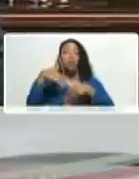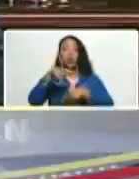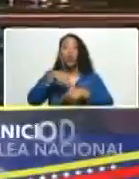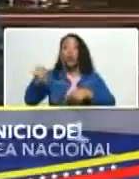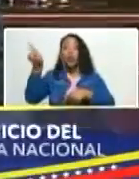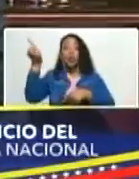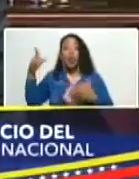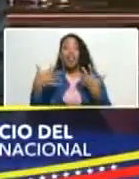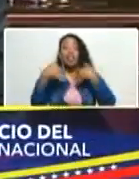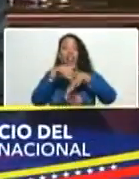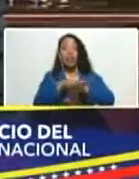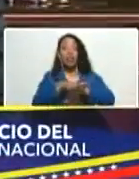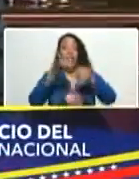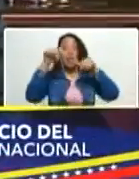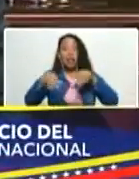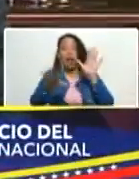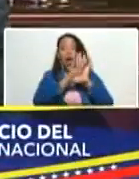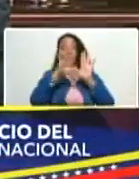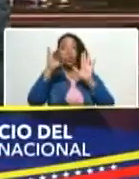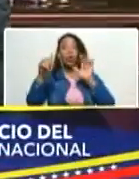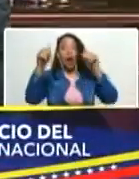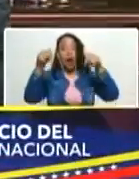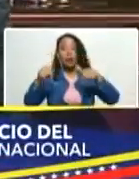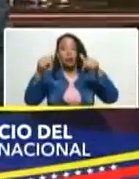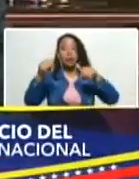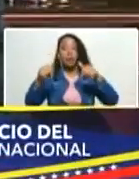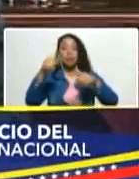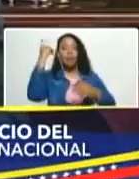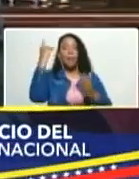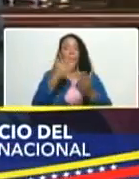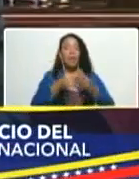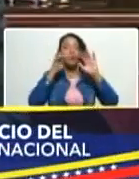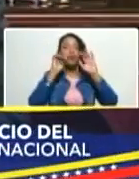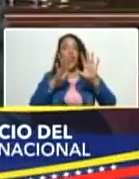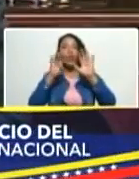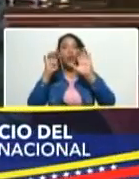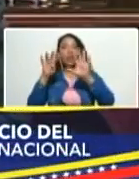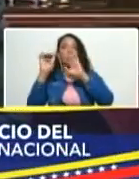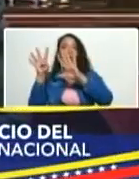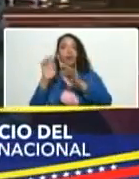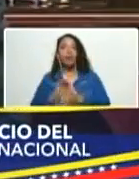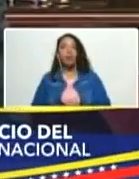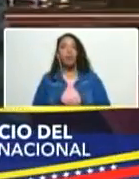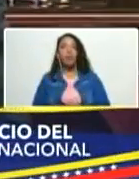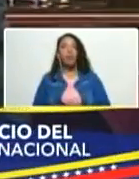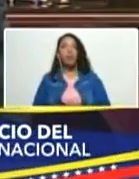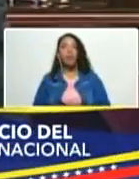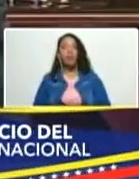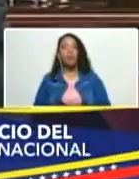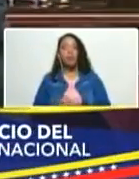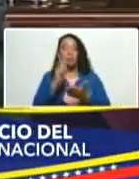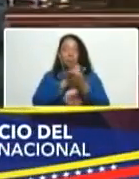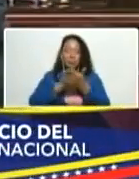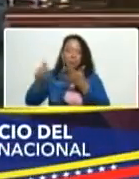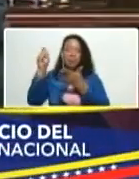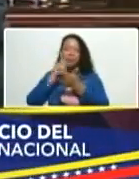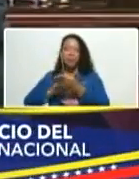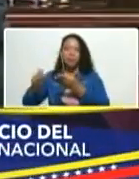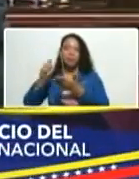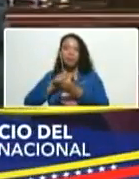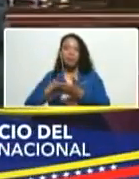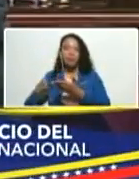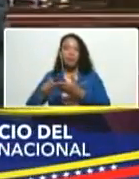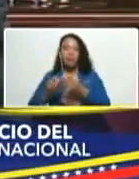y esta constitución de 1999 fue escrita fue